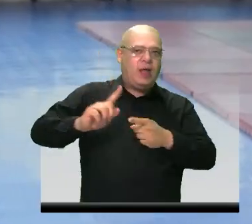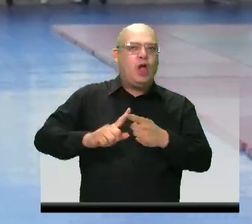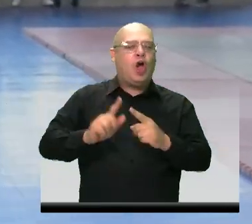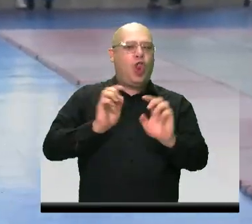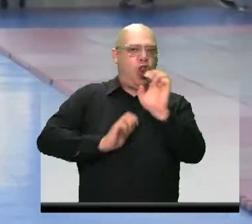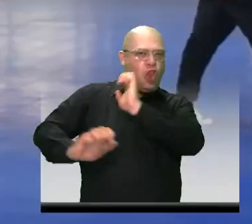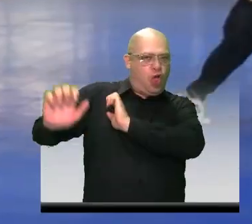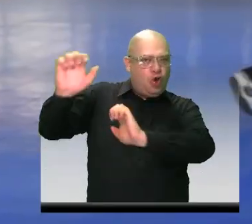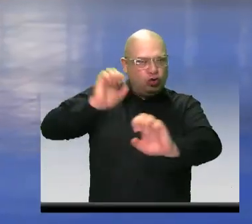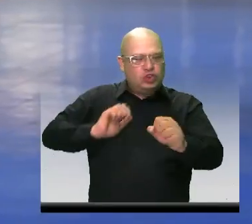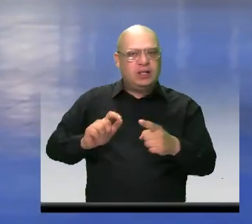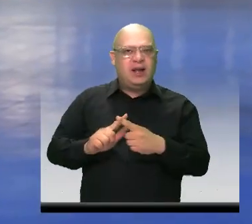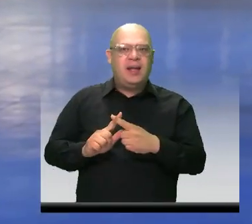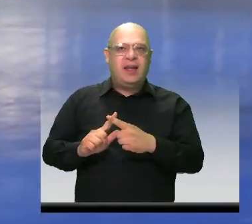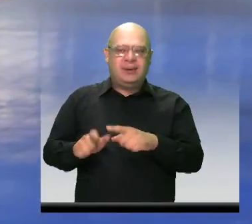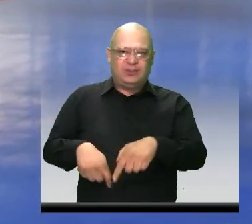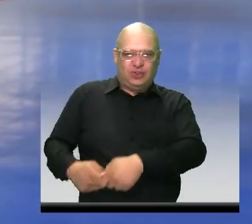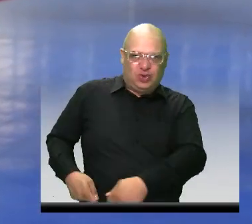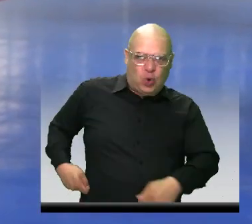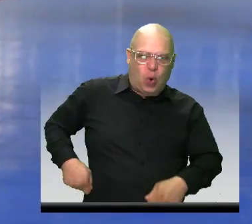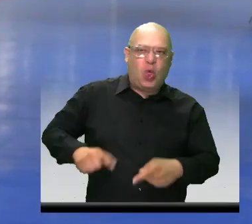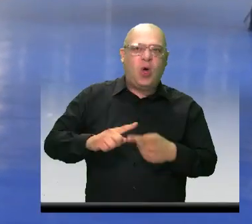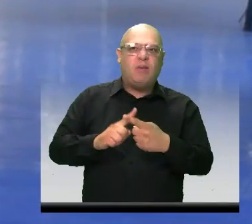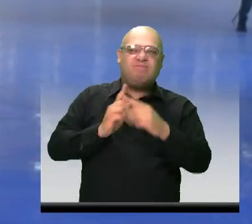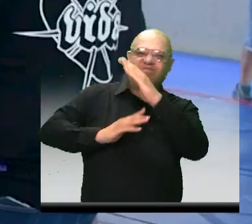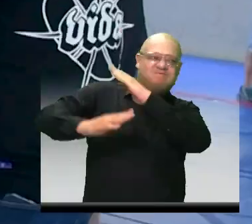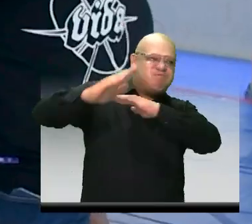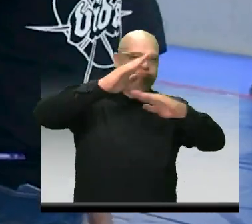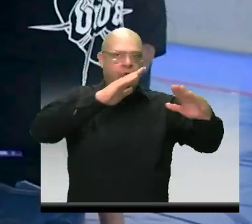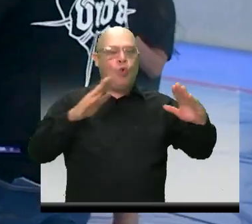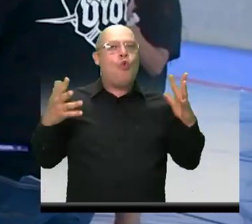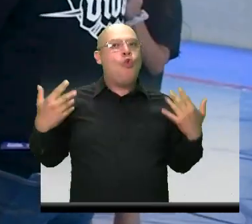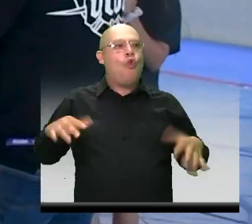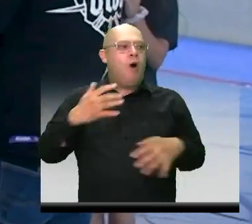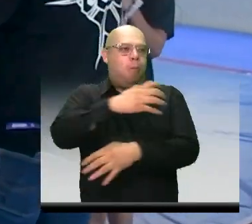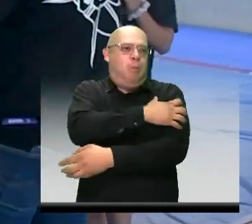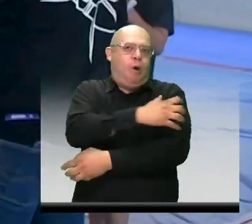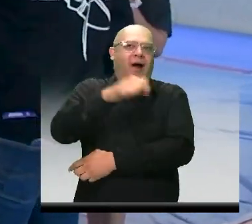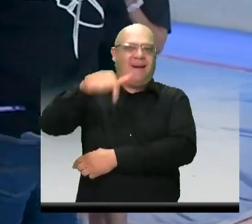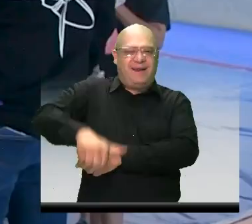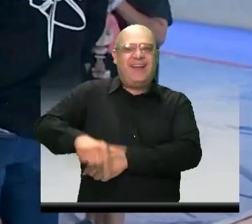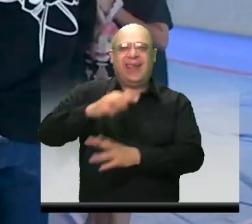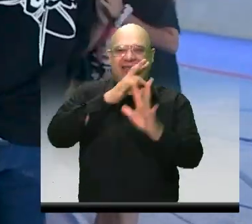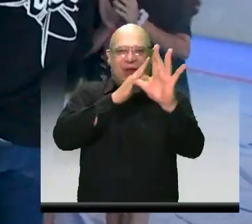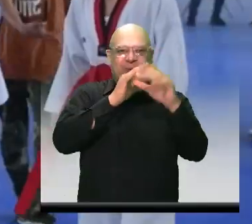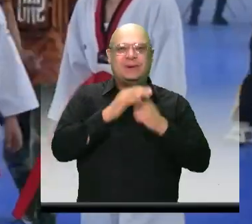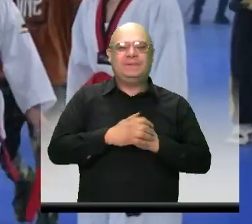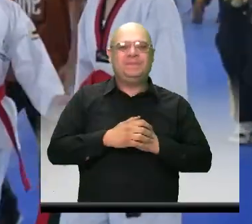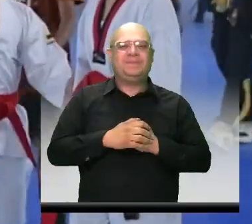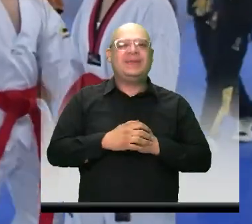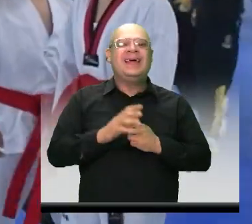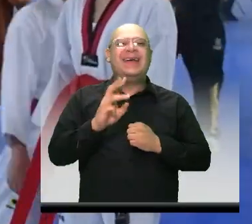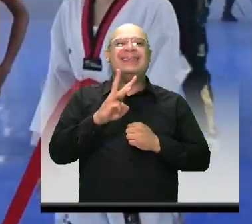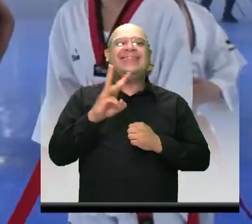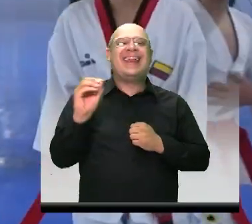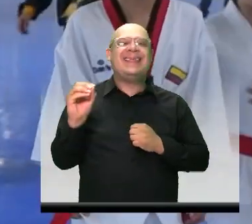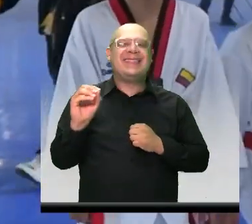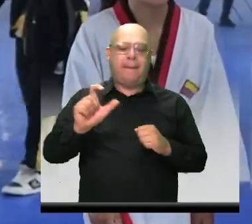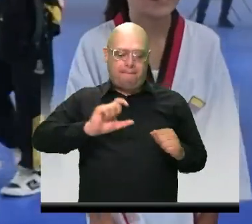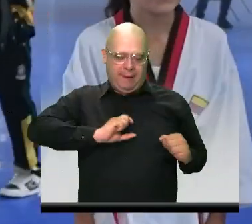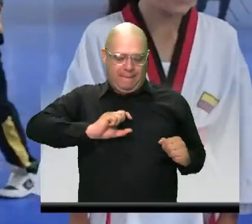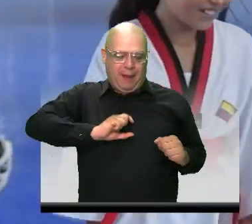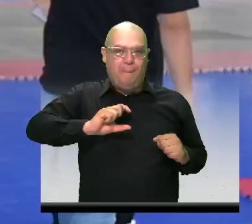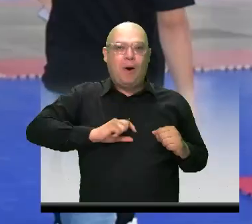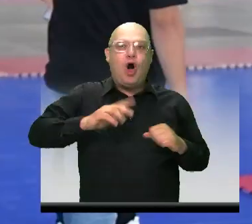judo y taekwondo, mismas en las que Itagüí es potencia, así como lo demostraron las más de 30 medallas de oro en los